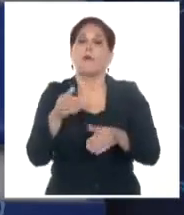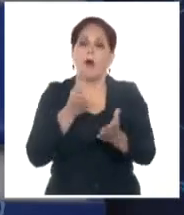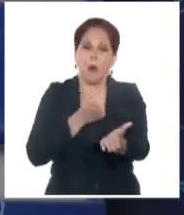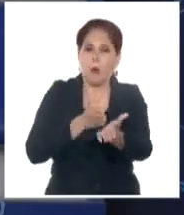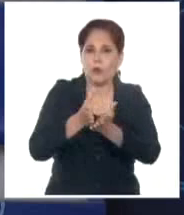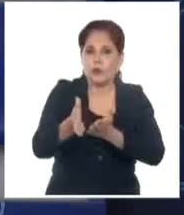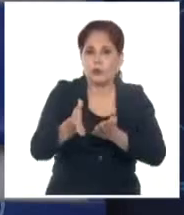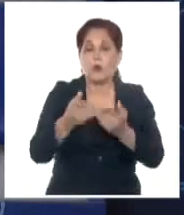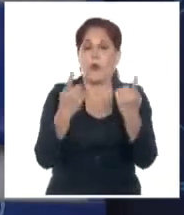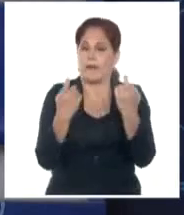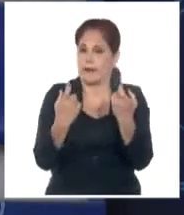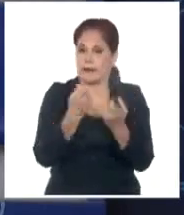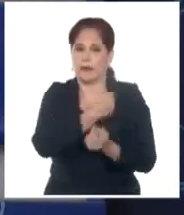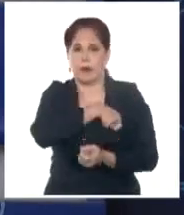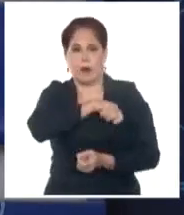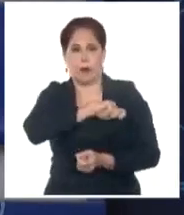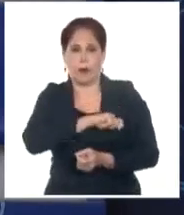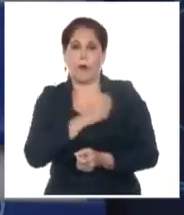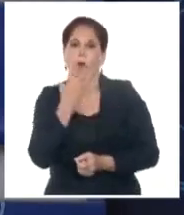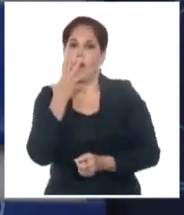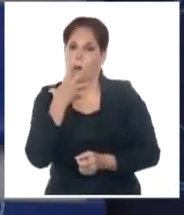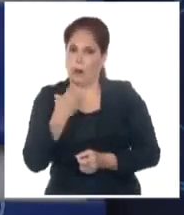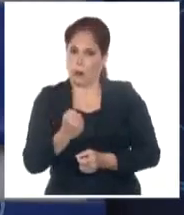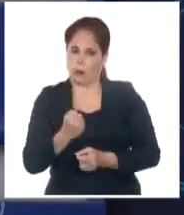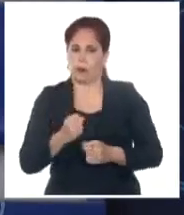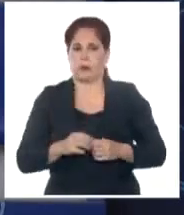posible a las necesidades de quienes lo solicitan.